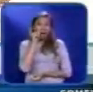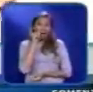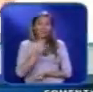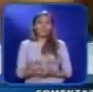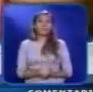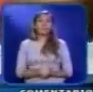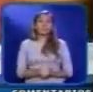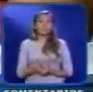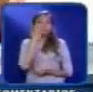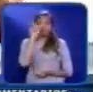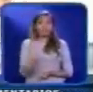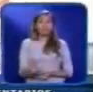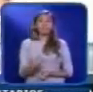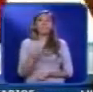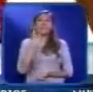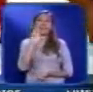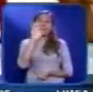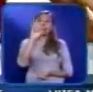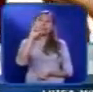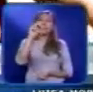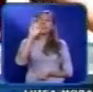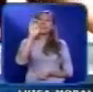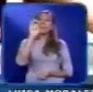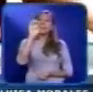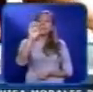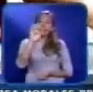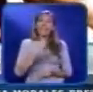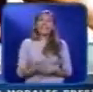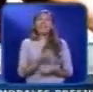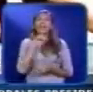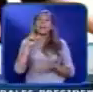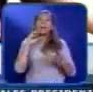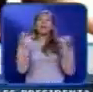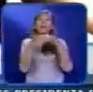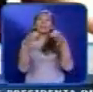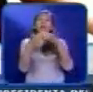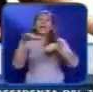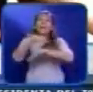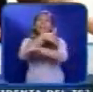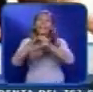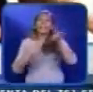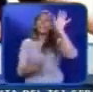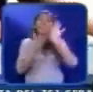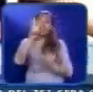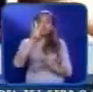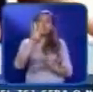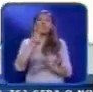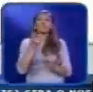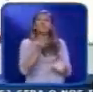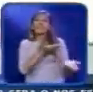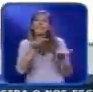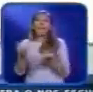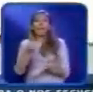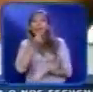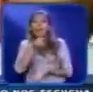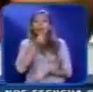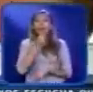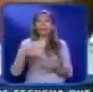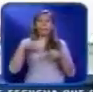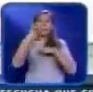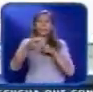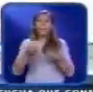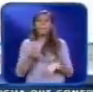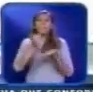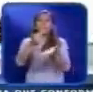René, mejor conocido como residente del dúo de música urbana Calle 13 será el anfitrión de la próxima entrega de premios MTV Latinoamérica